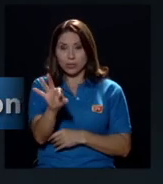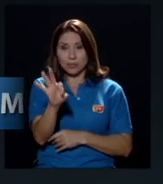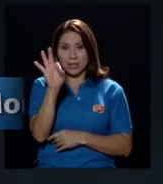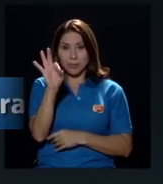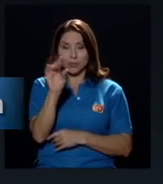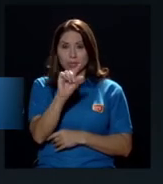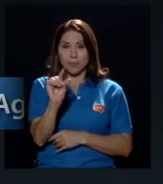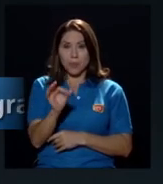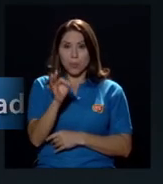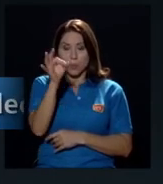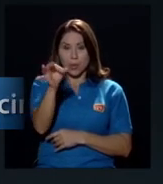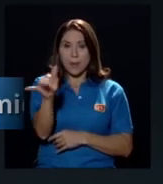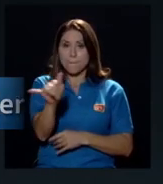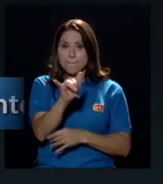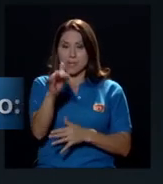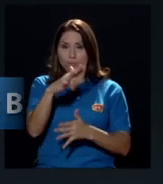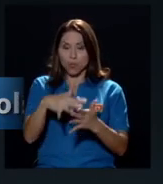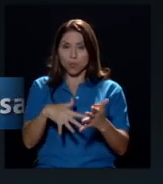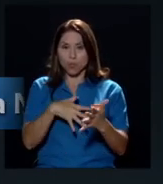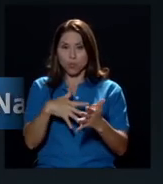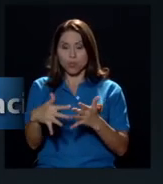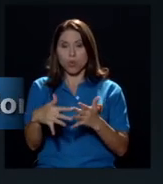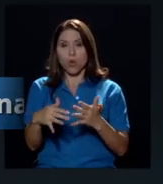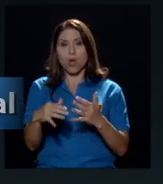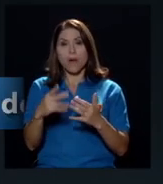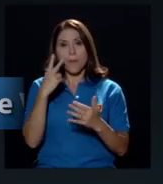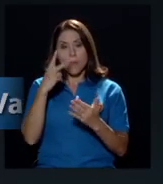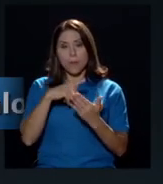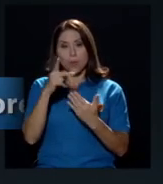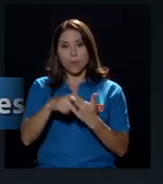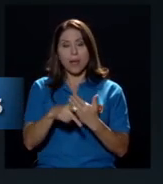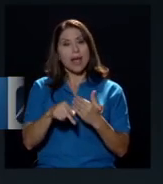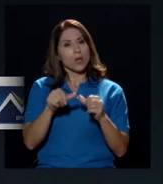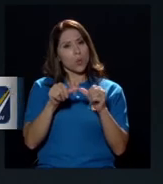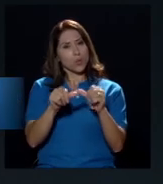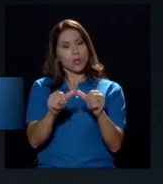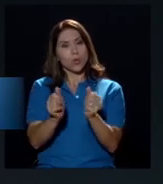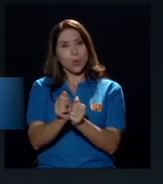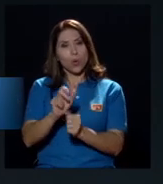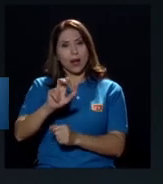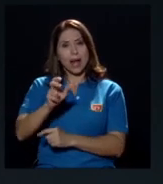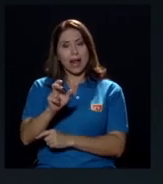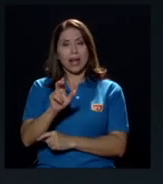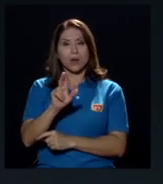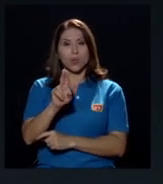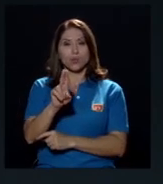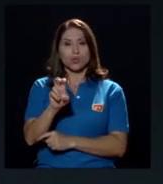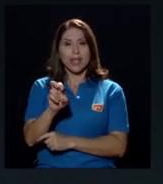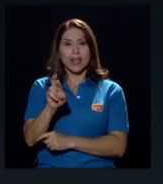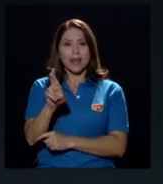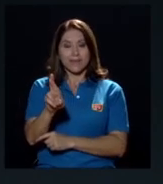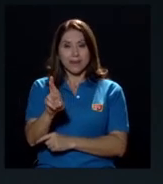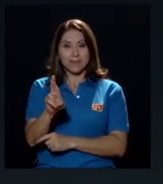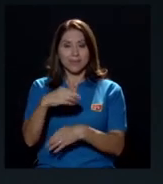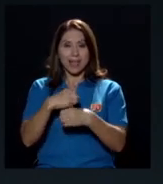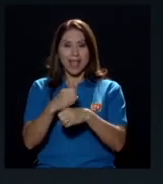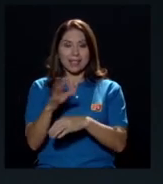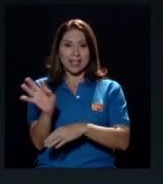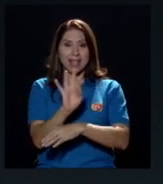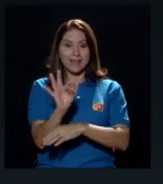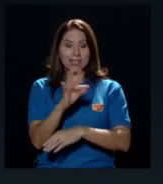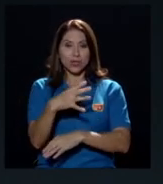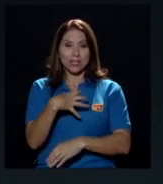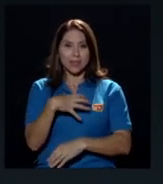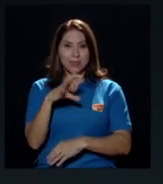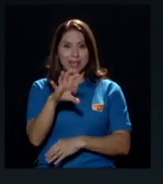próxima semana en los mismos tiempos y circunstancias nos acompañen y quédense con canal UCR que les hace la televisión que